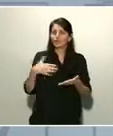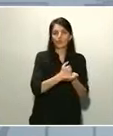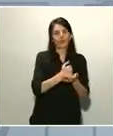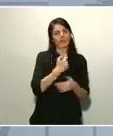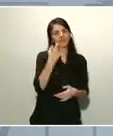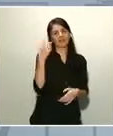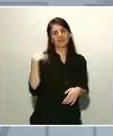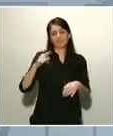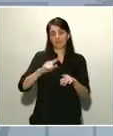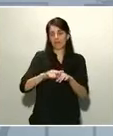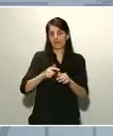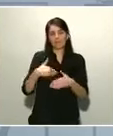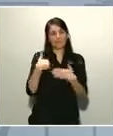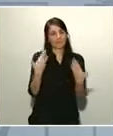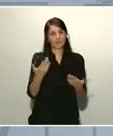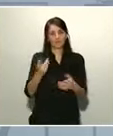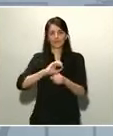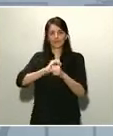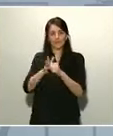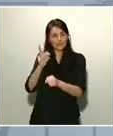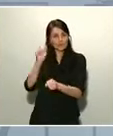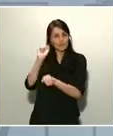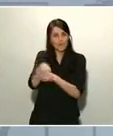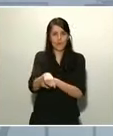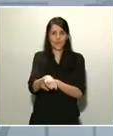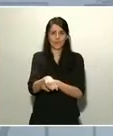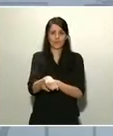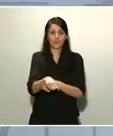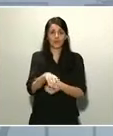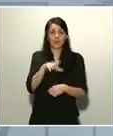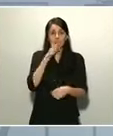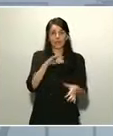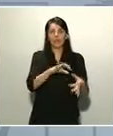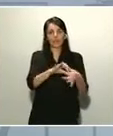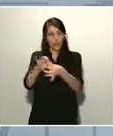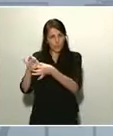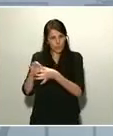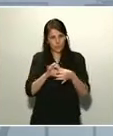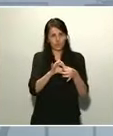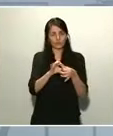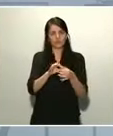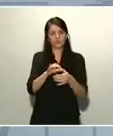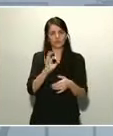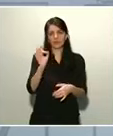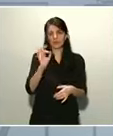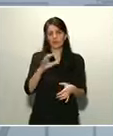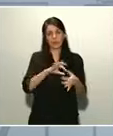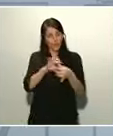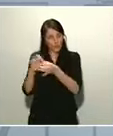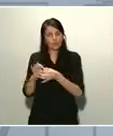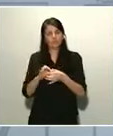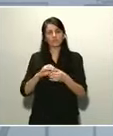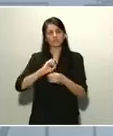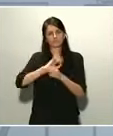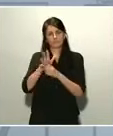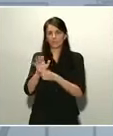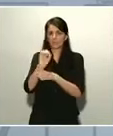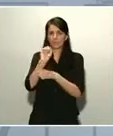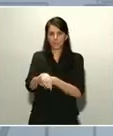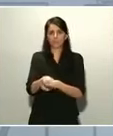al virus. Y porque unidos, y solo unidos, lo venceremos. Gracias.